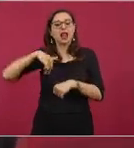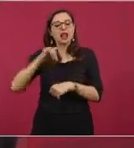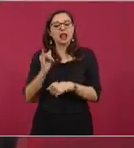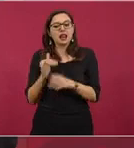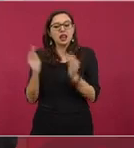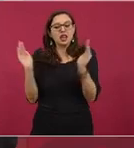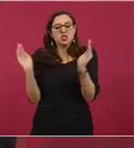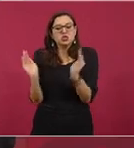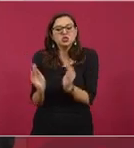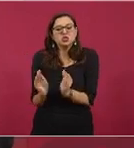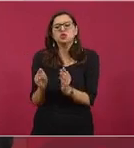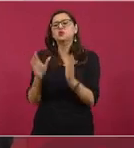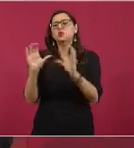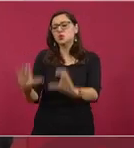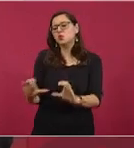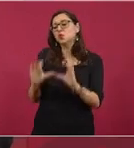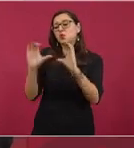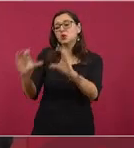en yates.